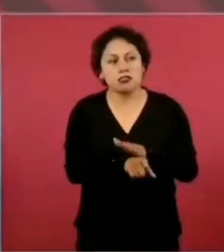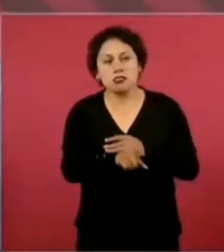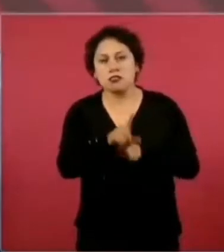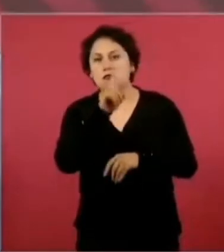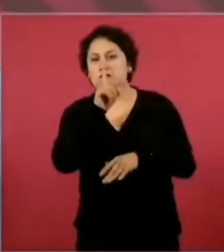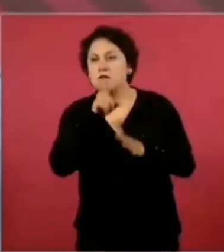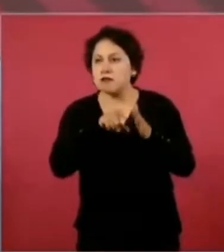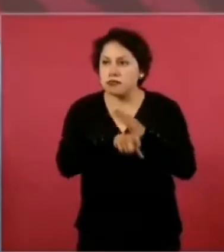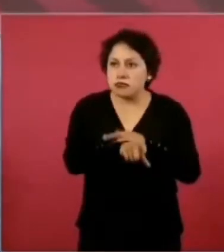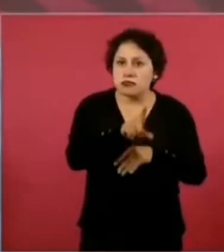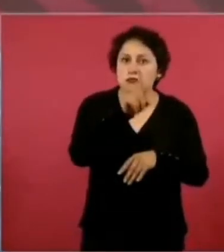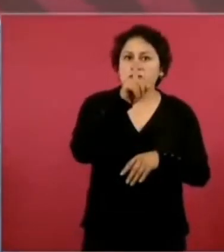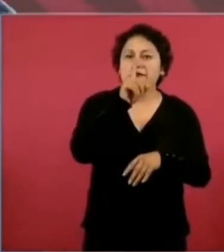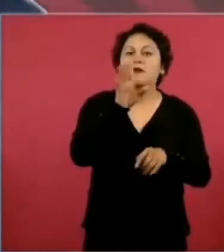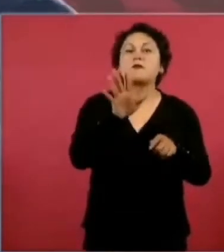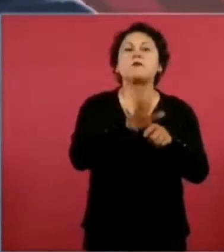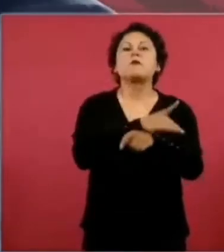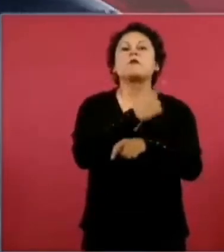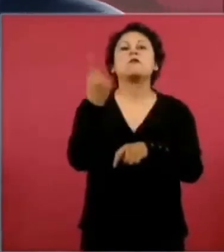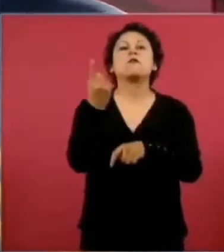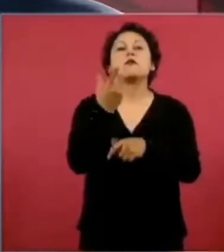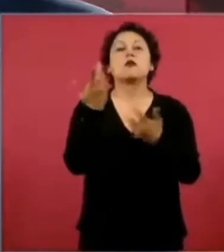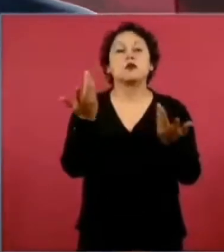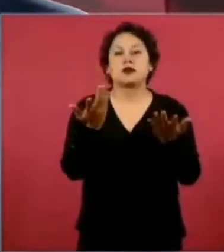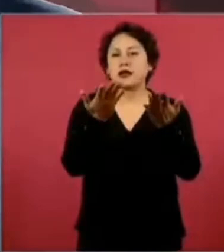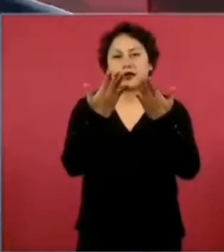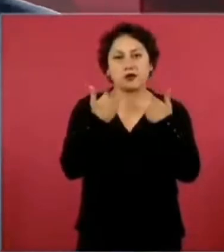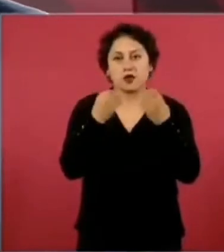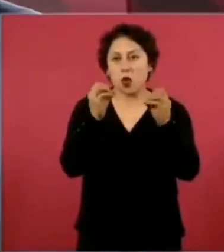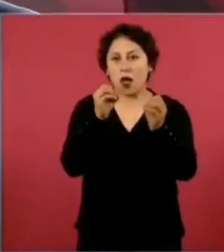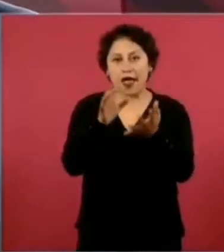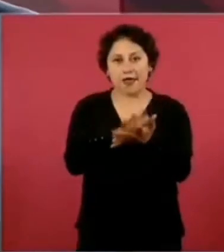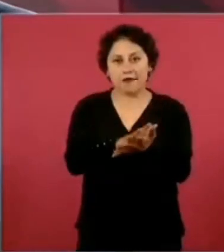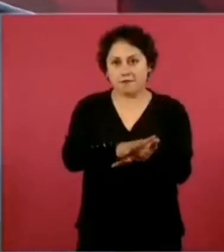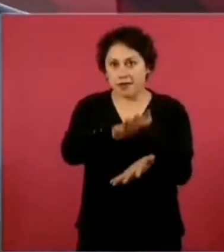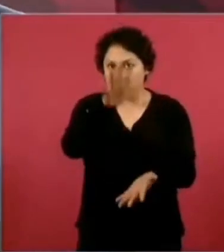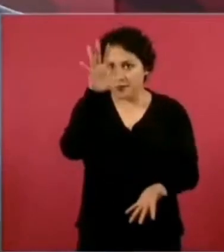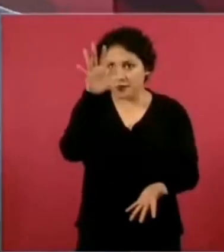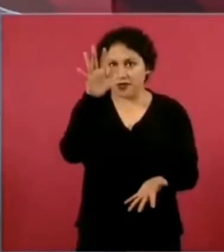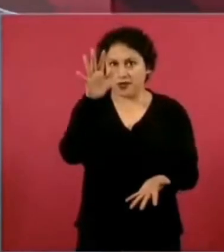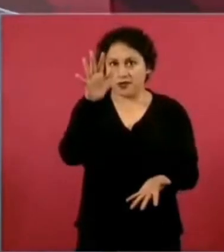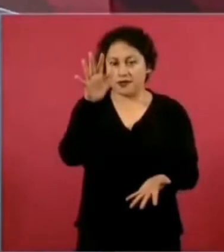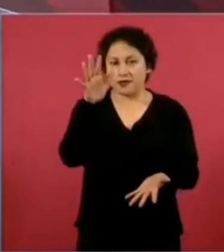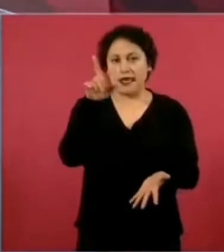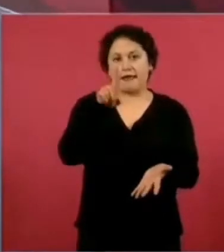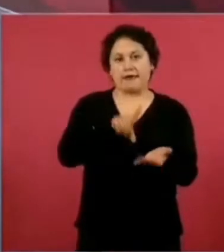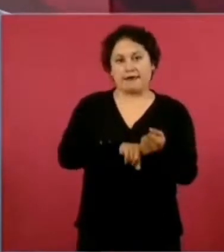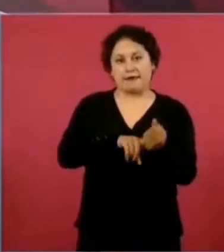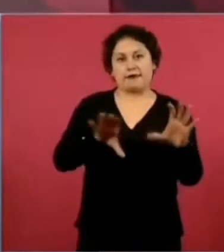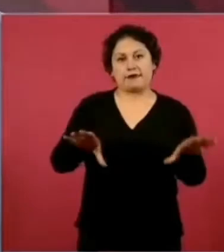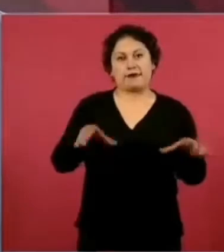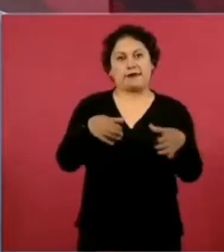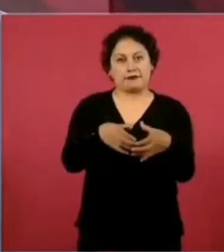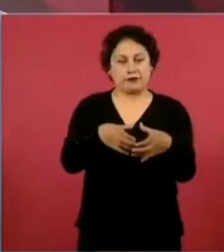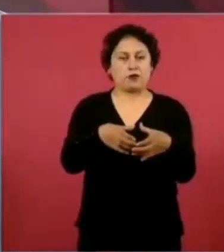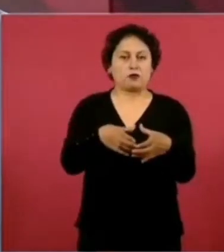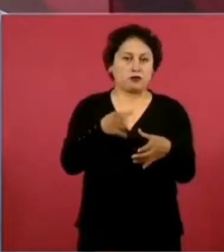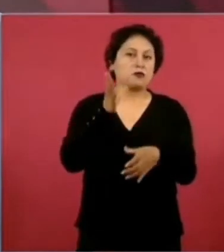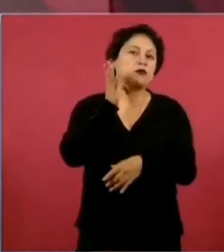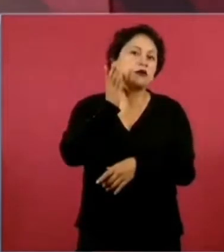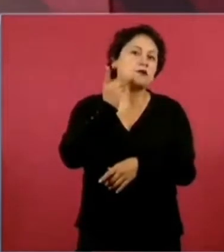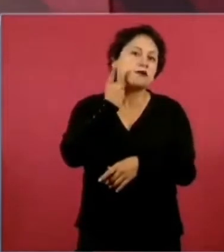porque no tenía mayoría o no tiene en la Cámara. Entonces, para aprobarle el